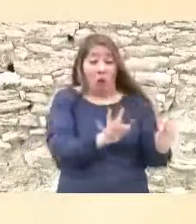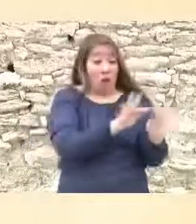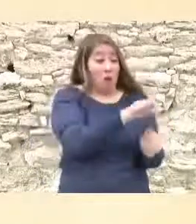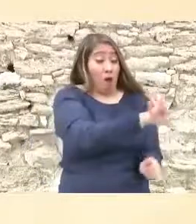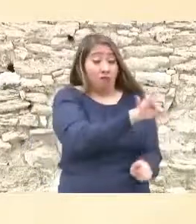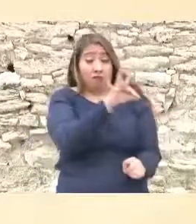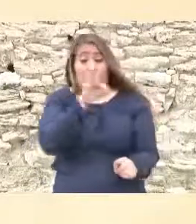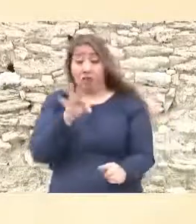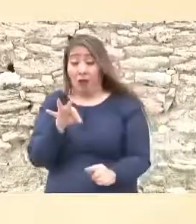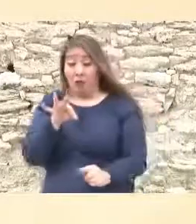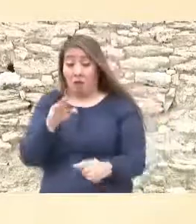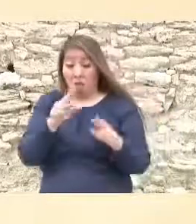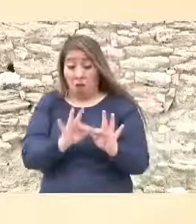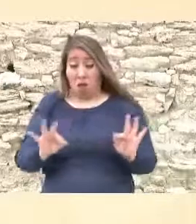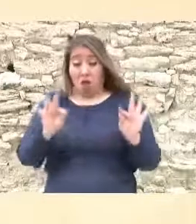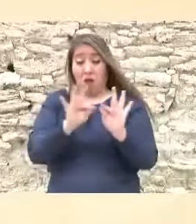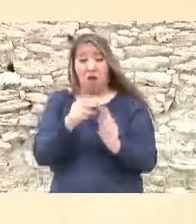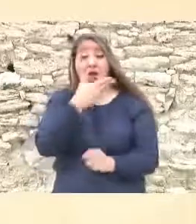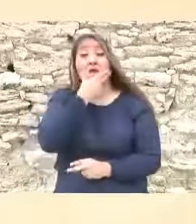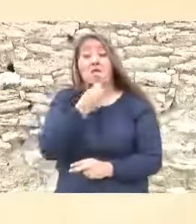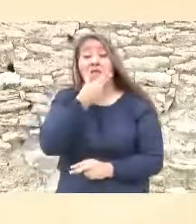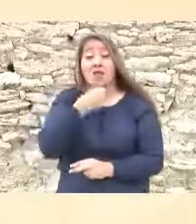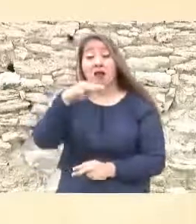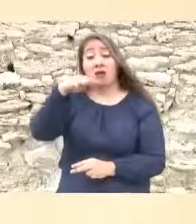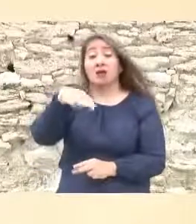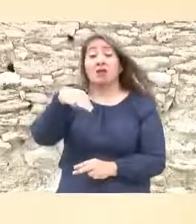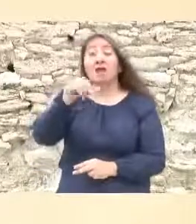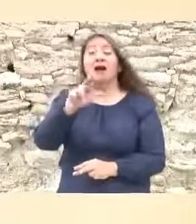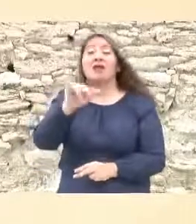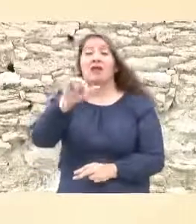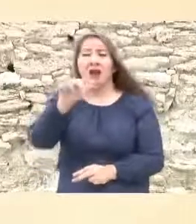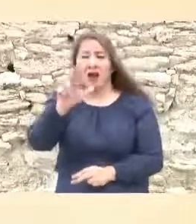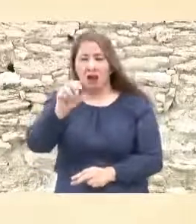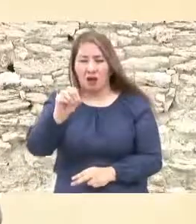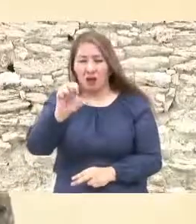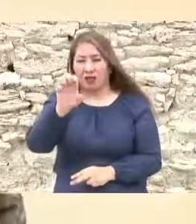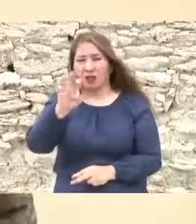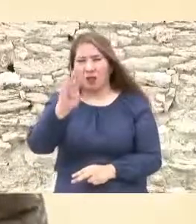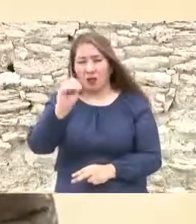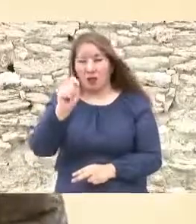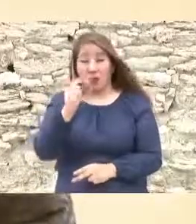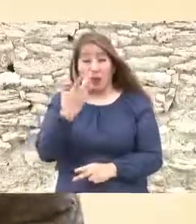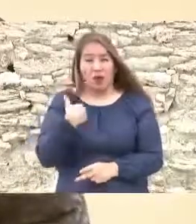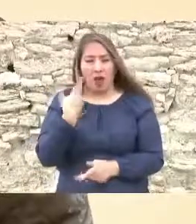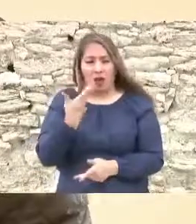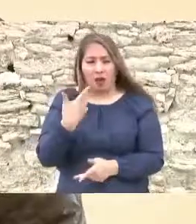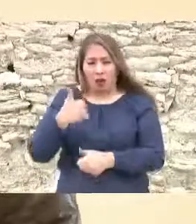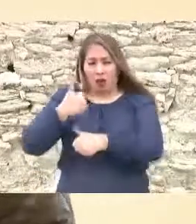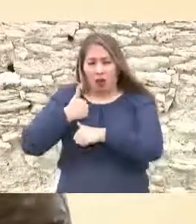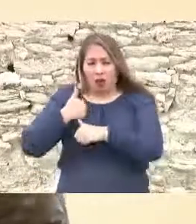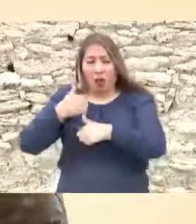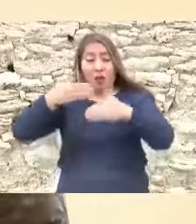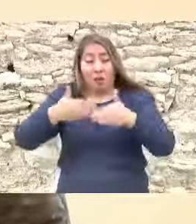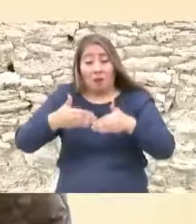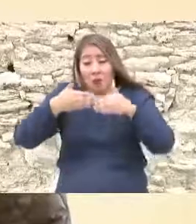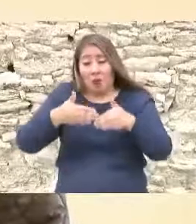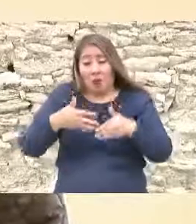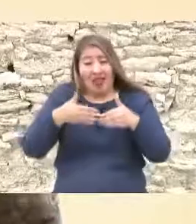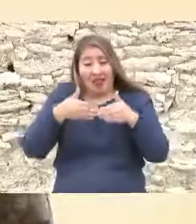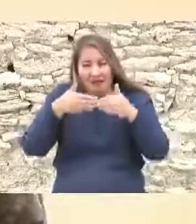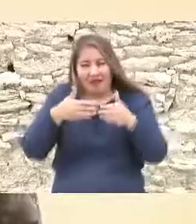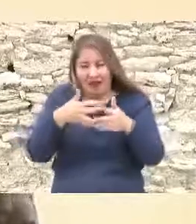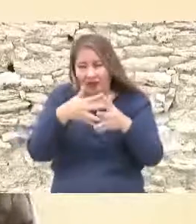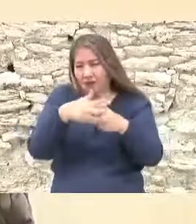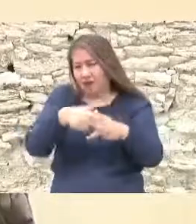ministro de guerra que antes pues ya sabemos había triunfado en Querétaro